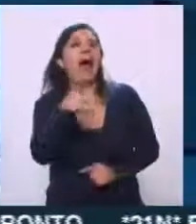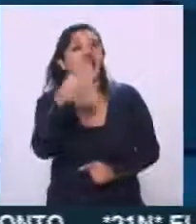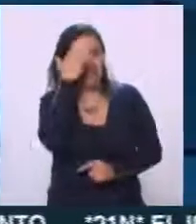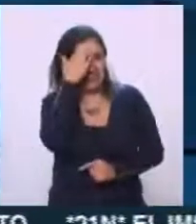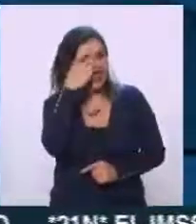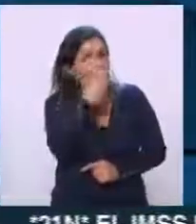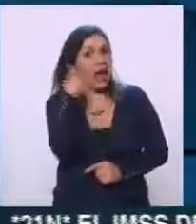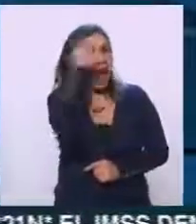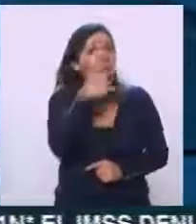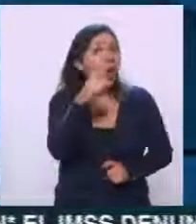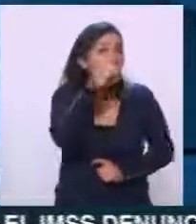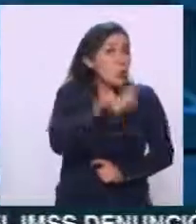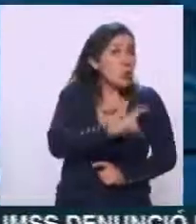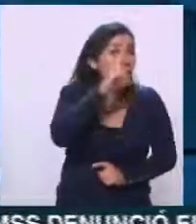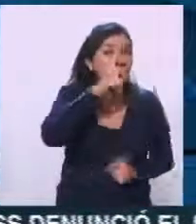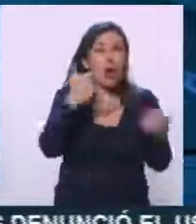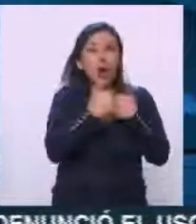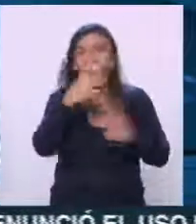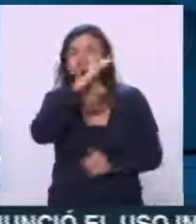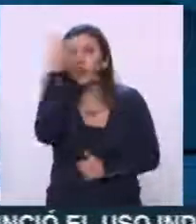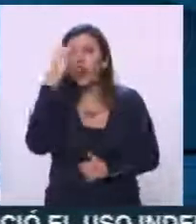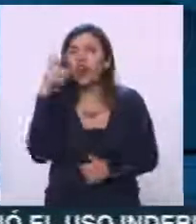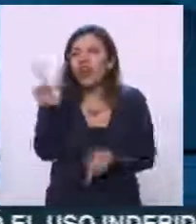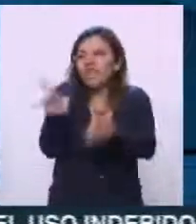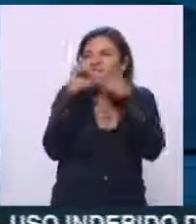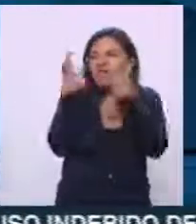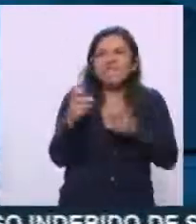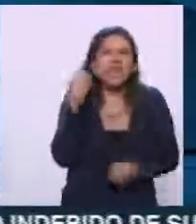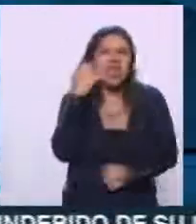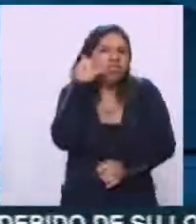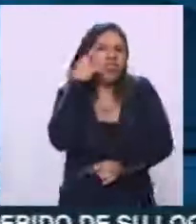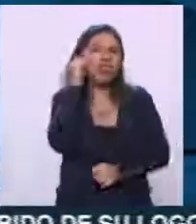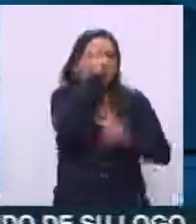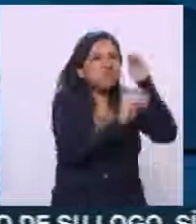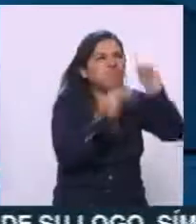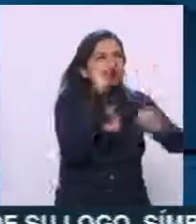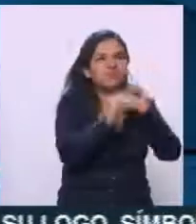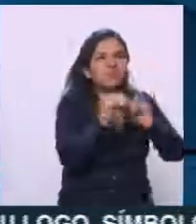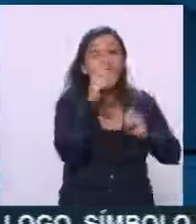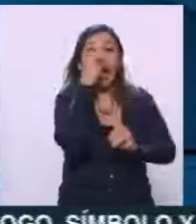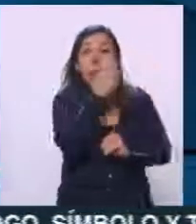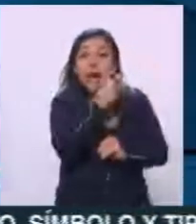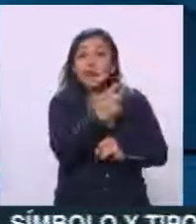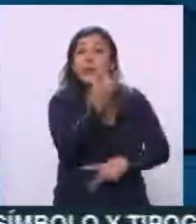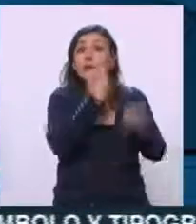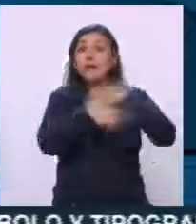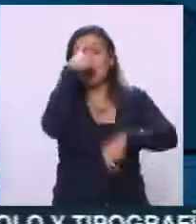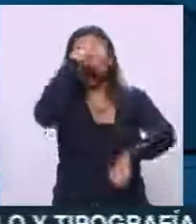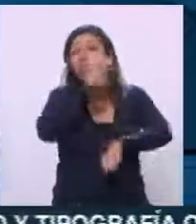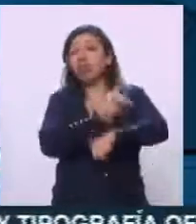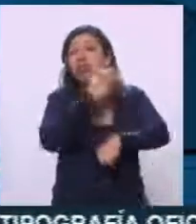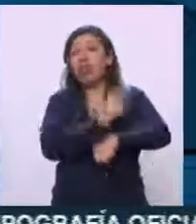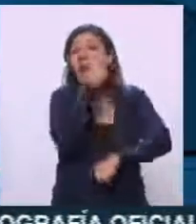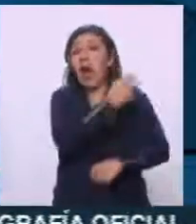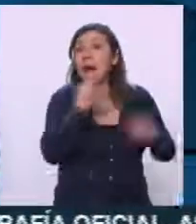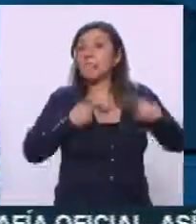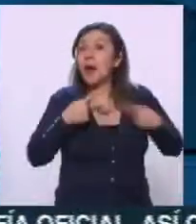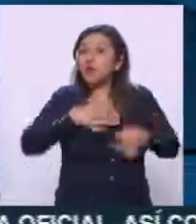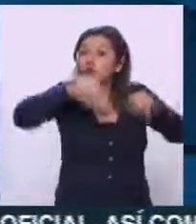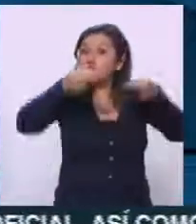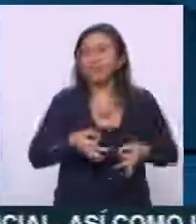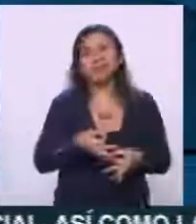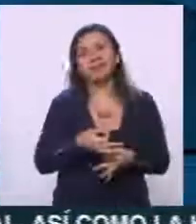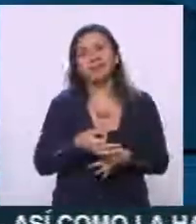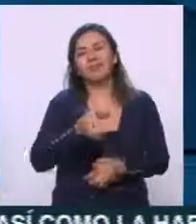se roban fotos de Facebook, de Instagram, y esta gente maquila la identidad de estas cuentas bots, y